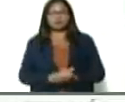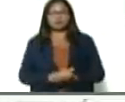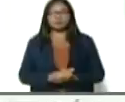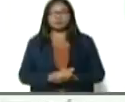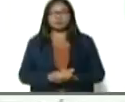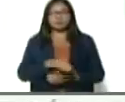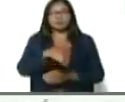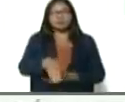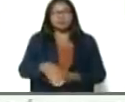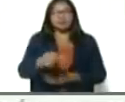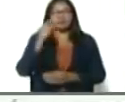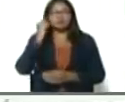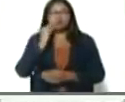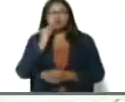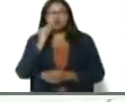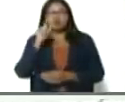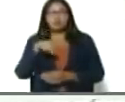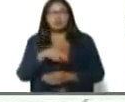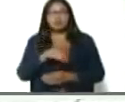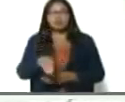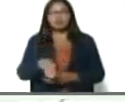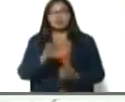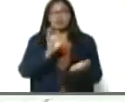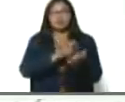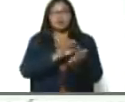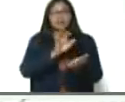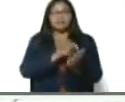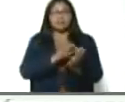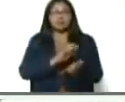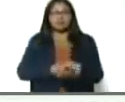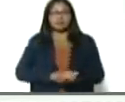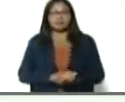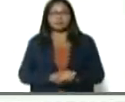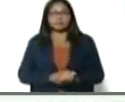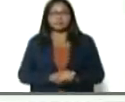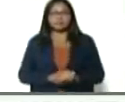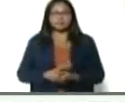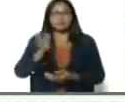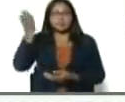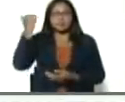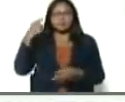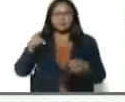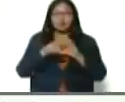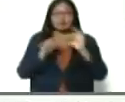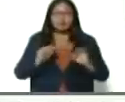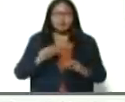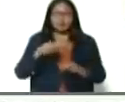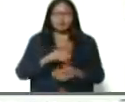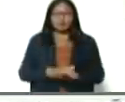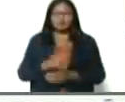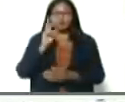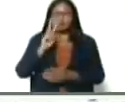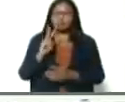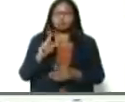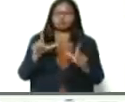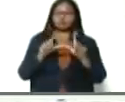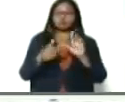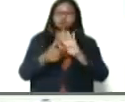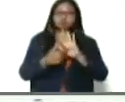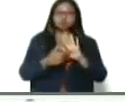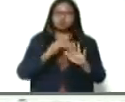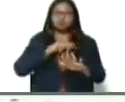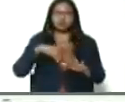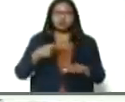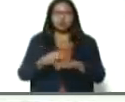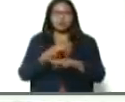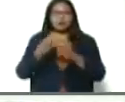estado Sucre, y en el estado, no es Tarta, presidente, ayer, estuvimos, y vemos en las imágenes, con nuestro